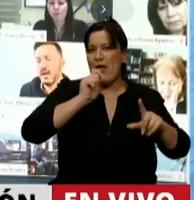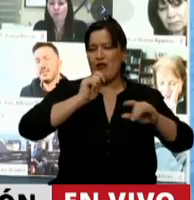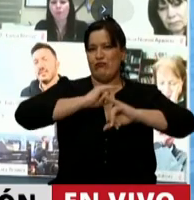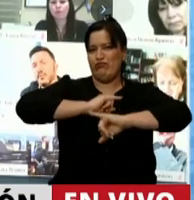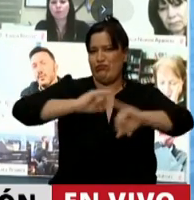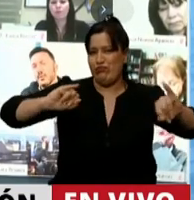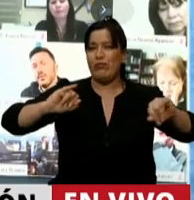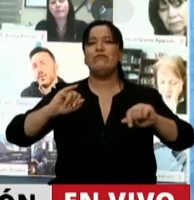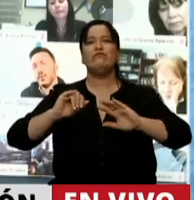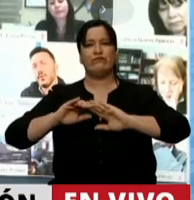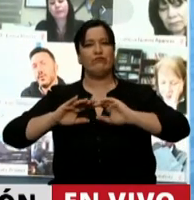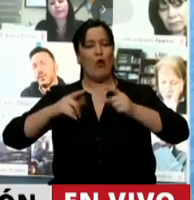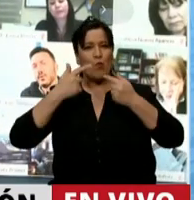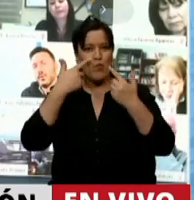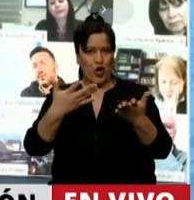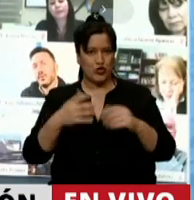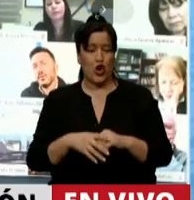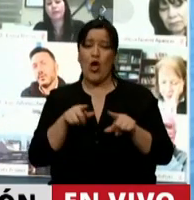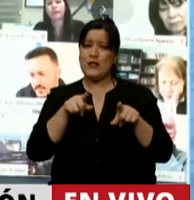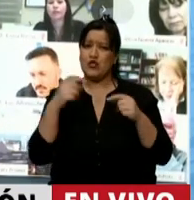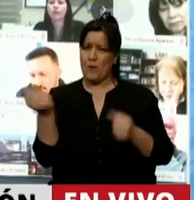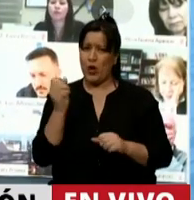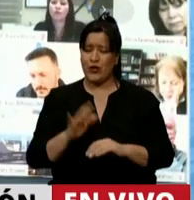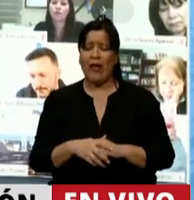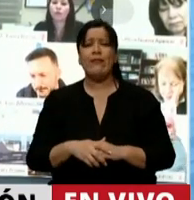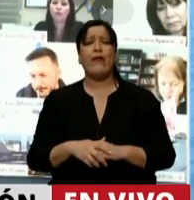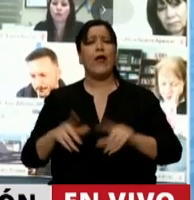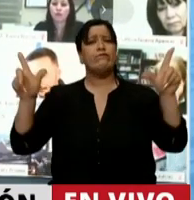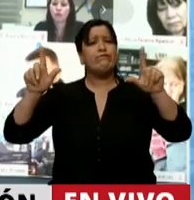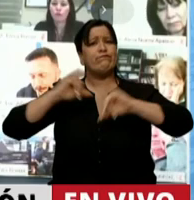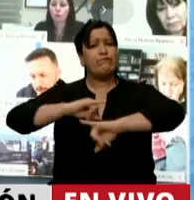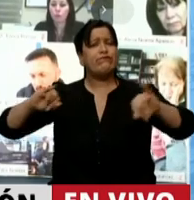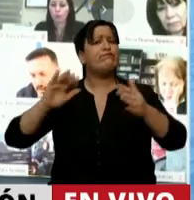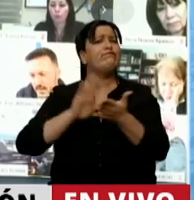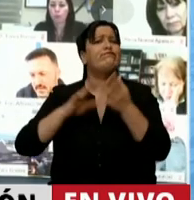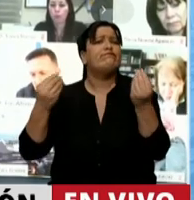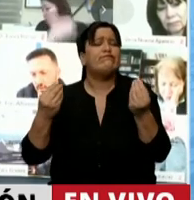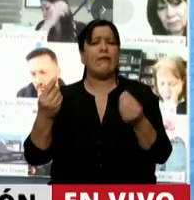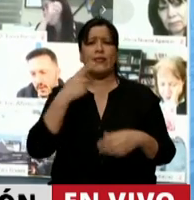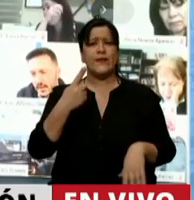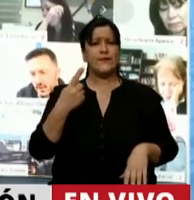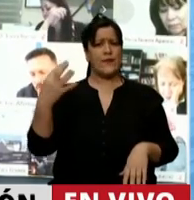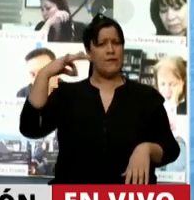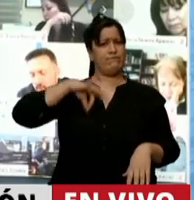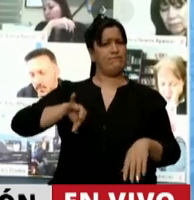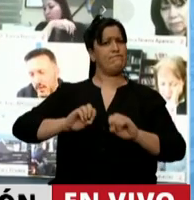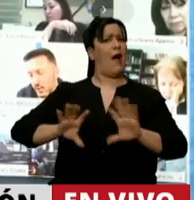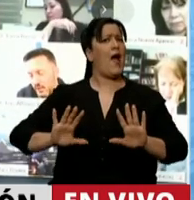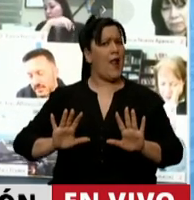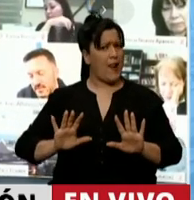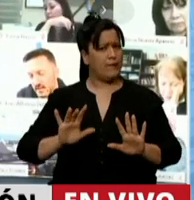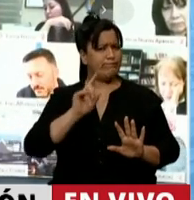exhibir, eso es muy importante, de que había aparentemente cobros indebidos de parte